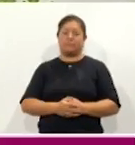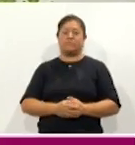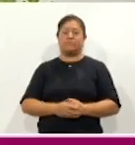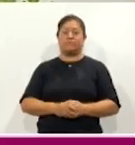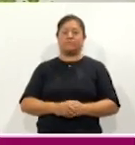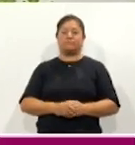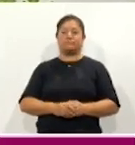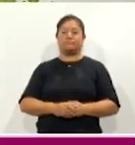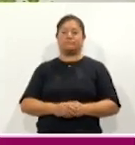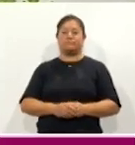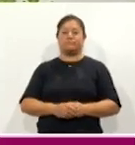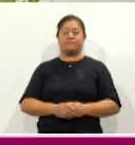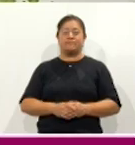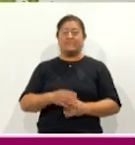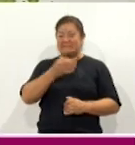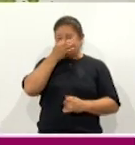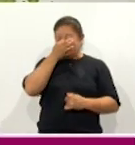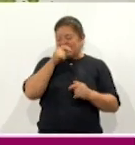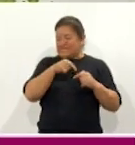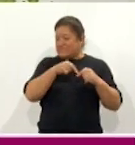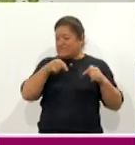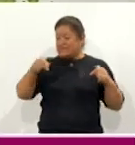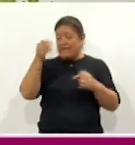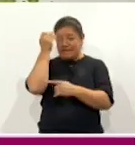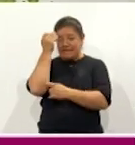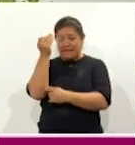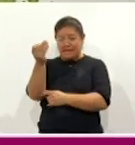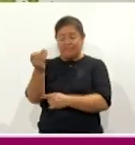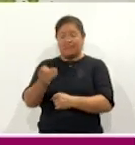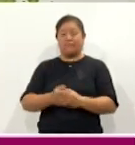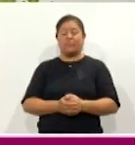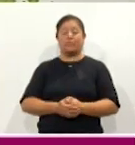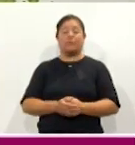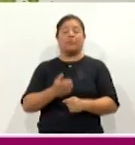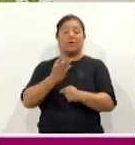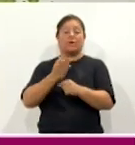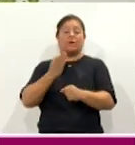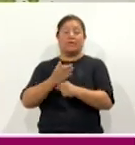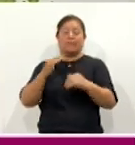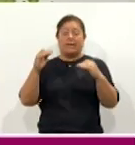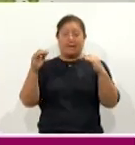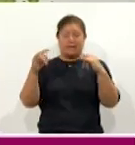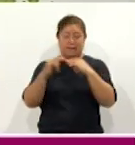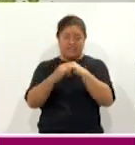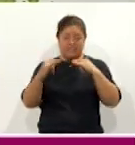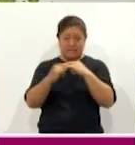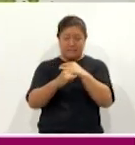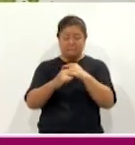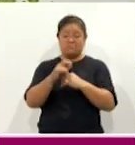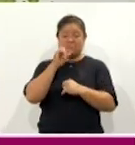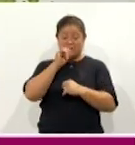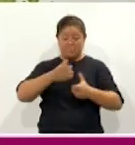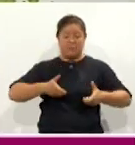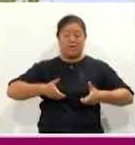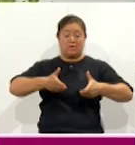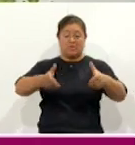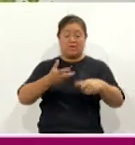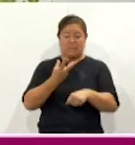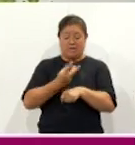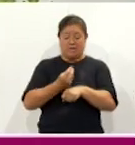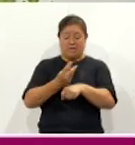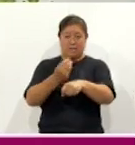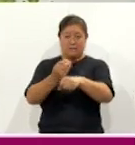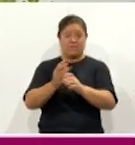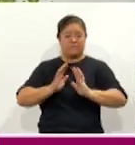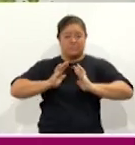horas de distancia. Prácticamente hoy nuestras carreteras también han sido rehabilitadas y